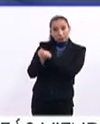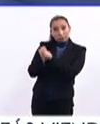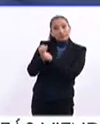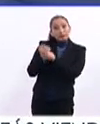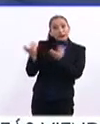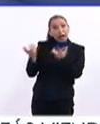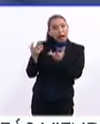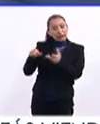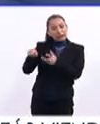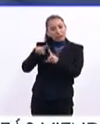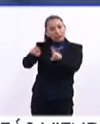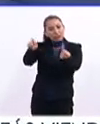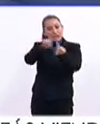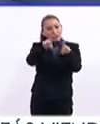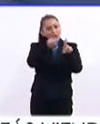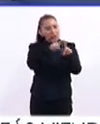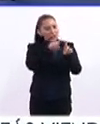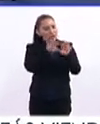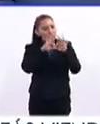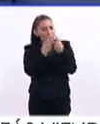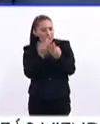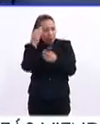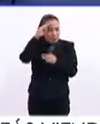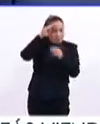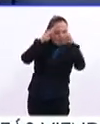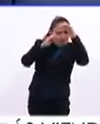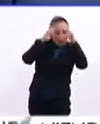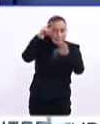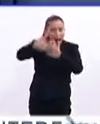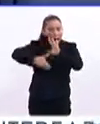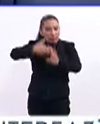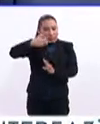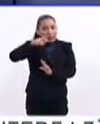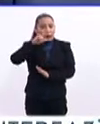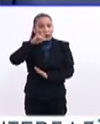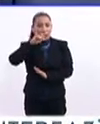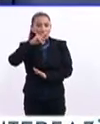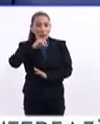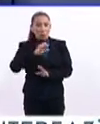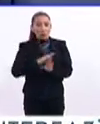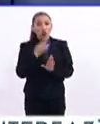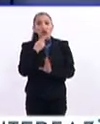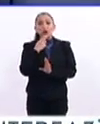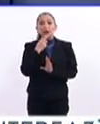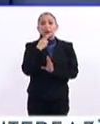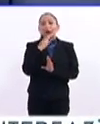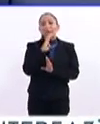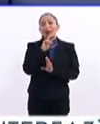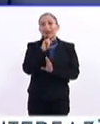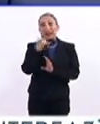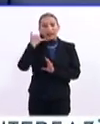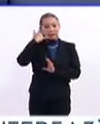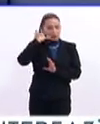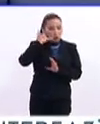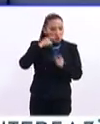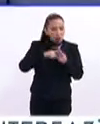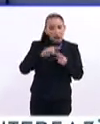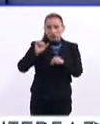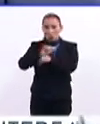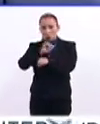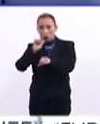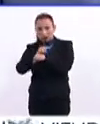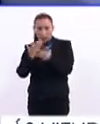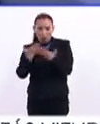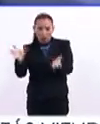diferentes fórmulas y metodologías para extraer el litio, debido a que lo usan las baterías de los celulares, de los